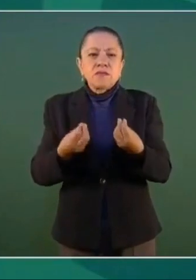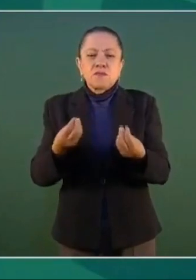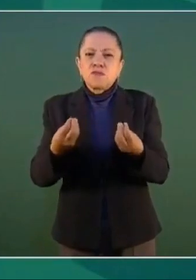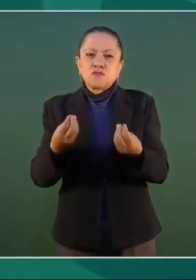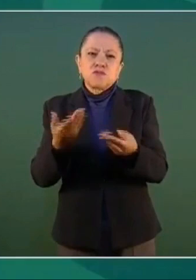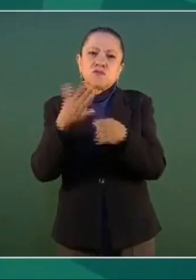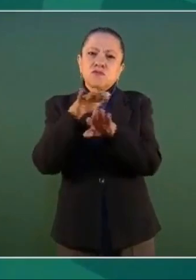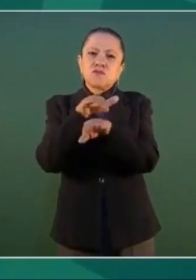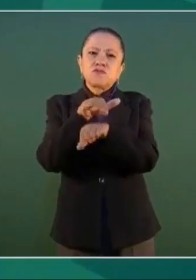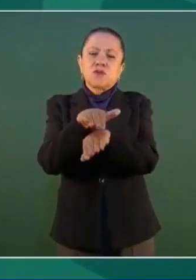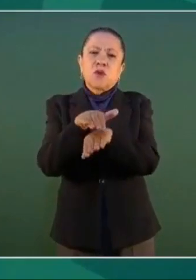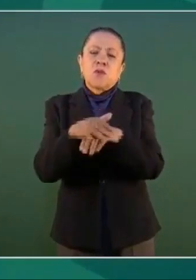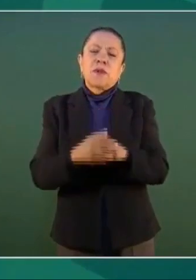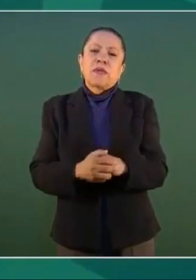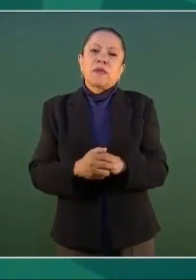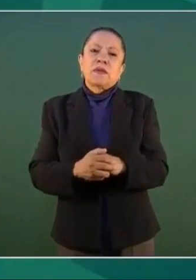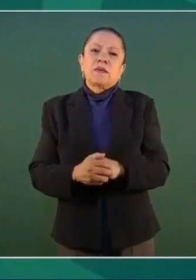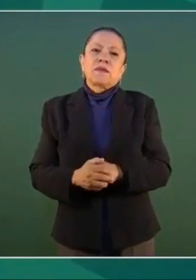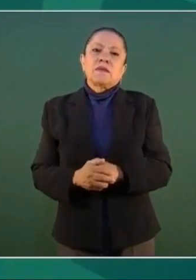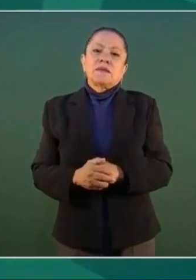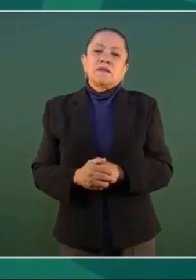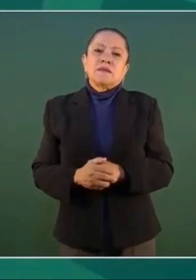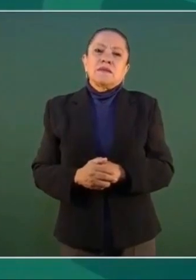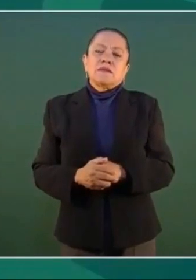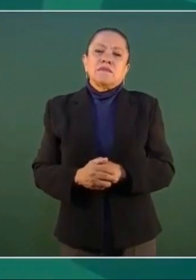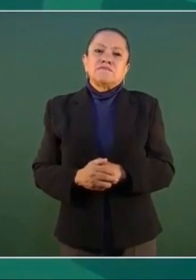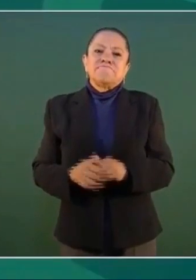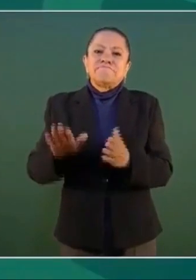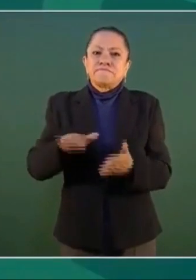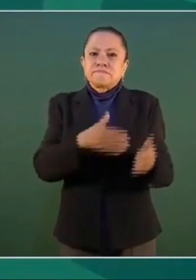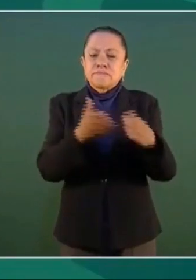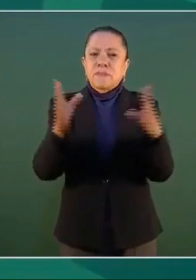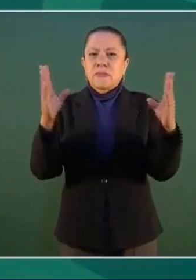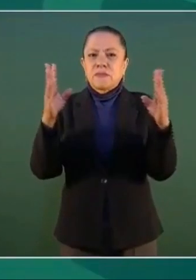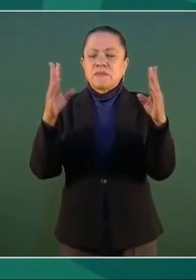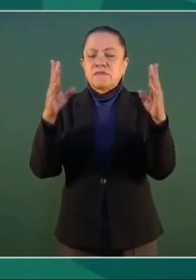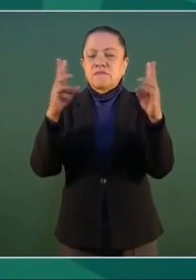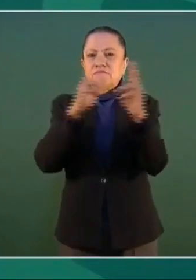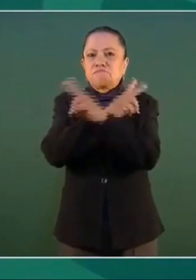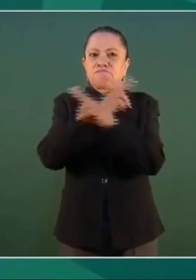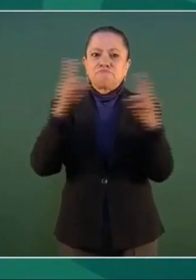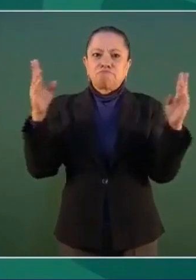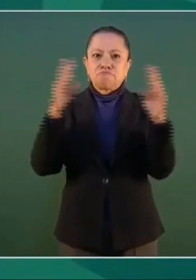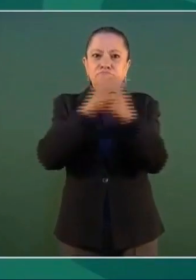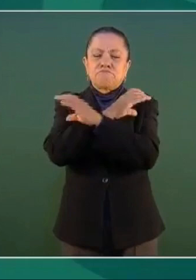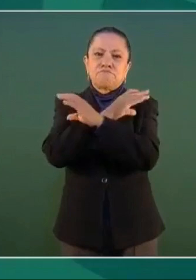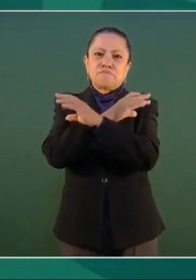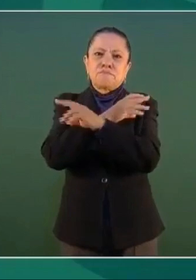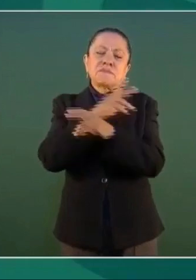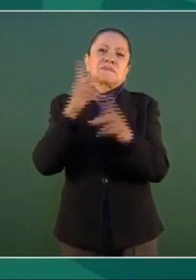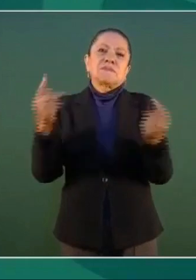caso de la autopista, los